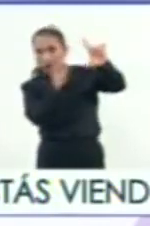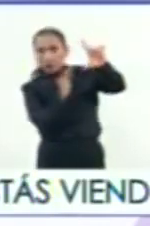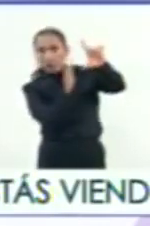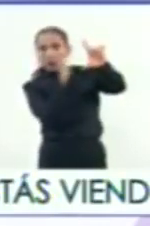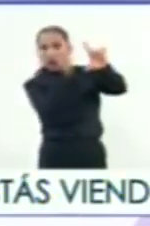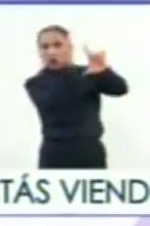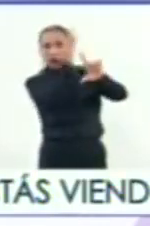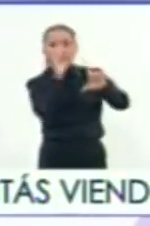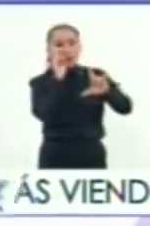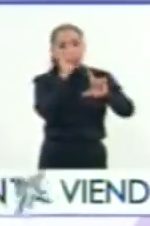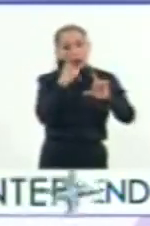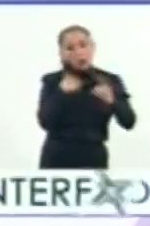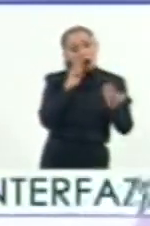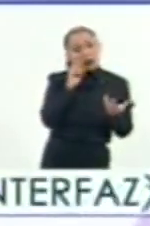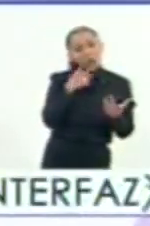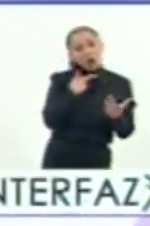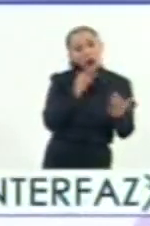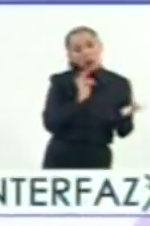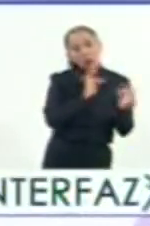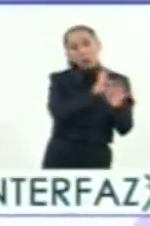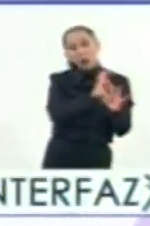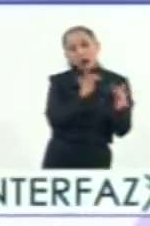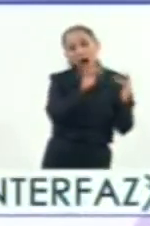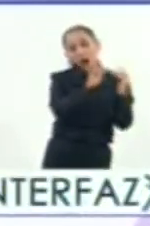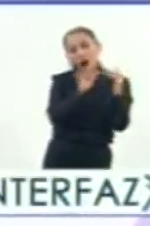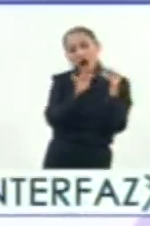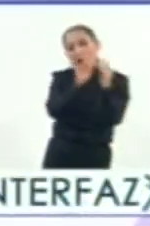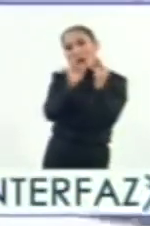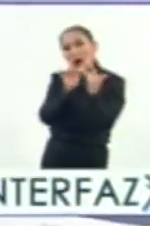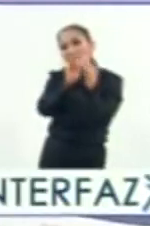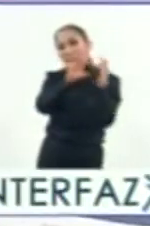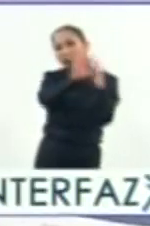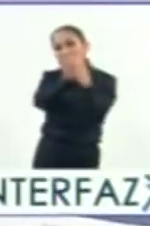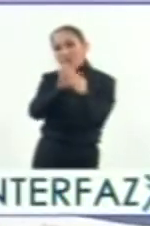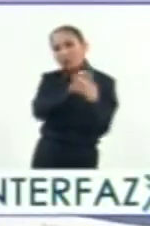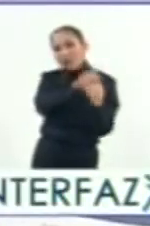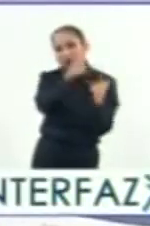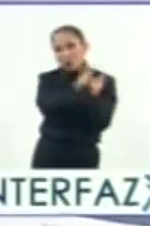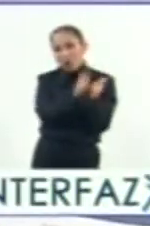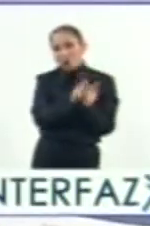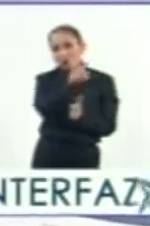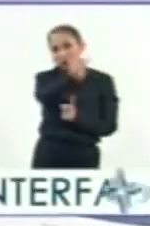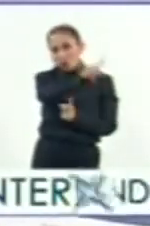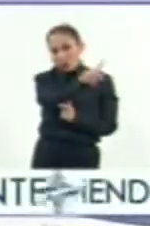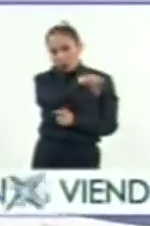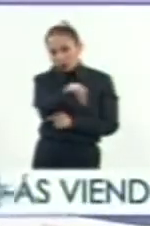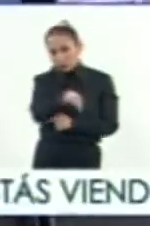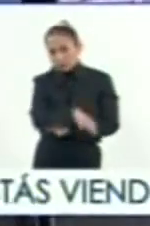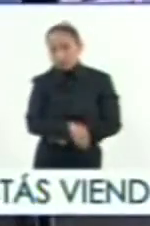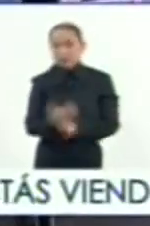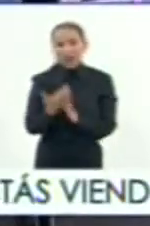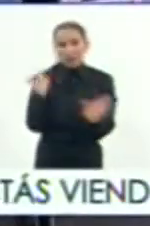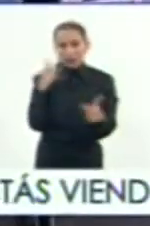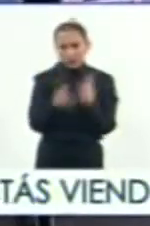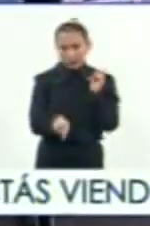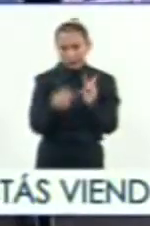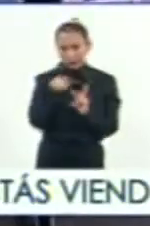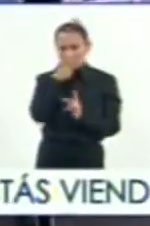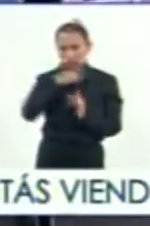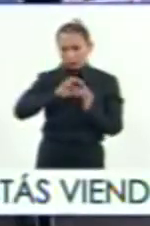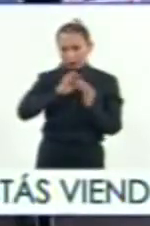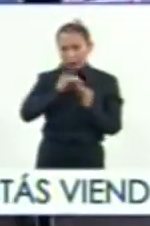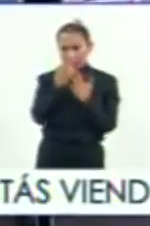viendo el momento político, se va aventurando. Claro. Entonces, miren, antes de irnos al corte esta